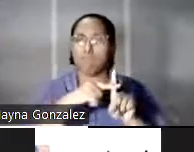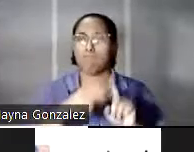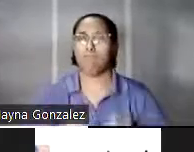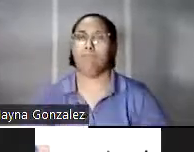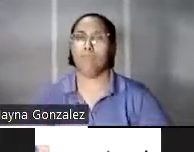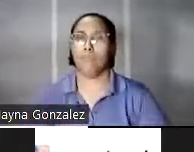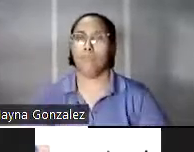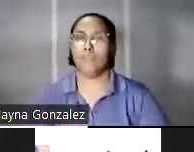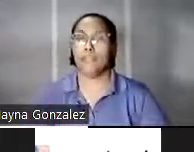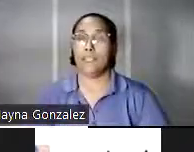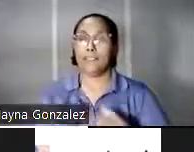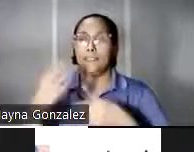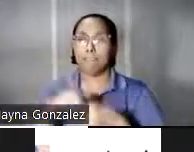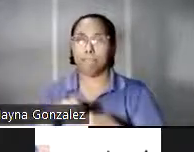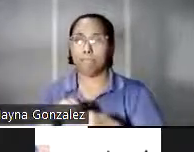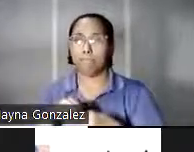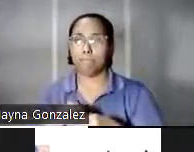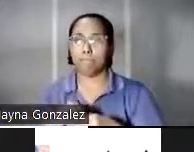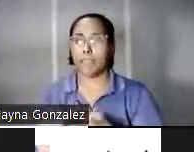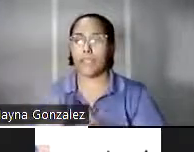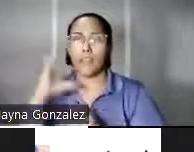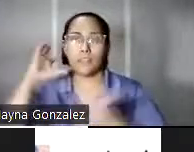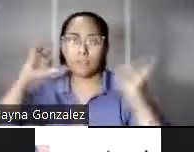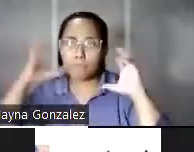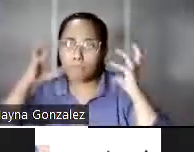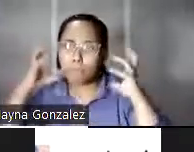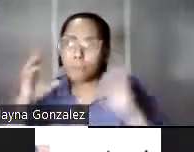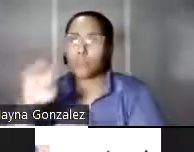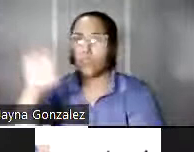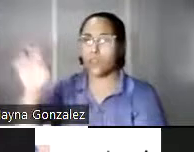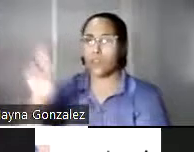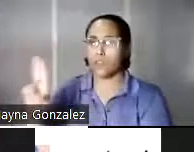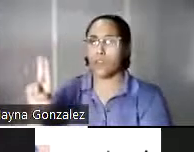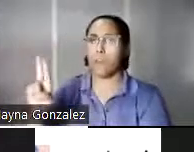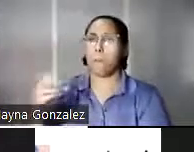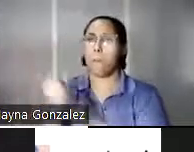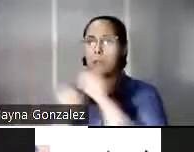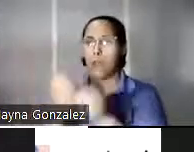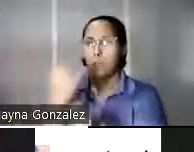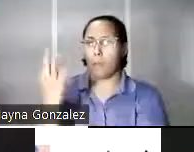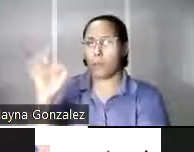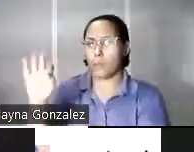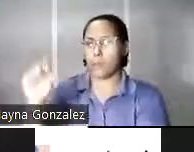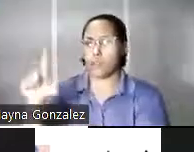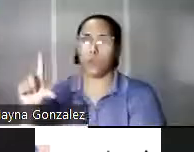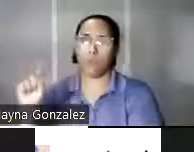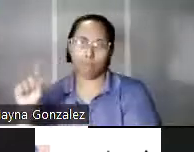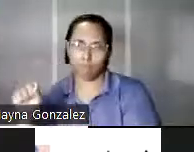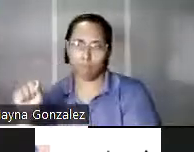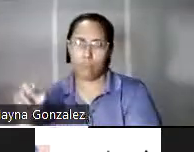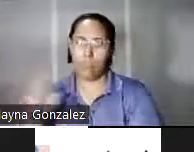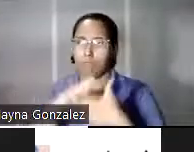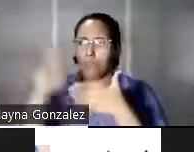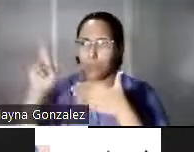El medio radial arrancó en Estados Unidos en el año 1920 con la transmisión de los resultados